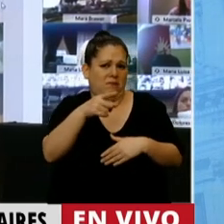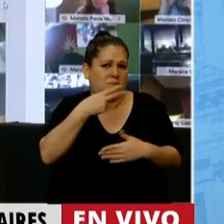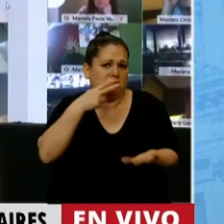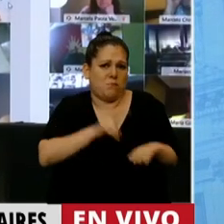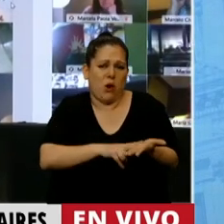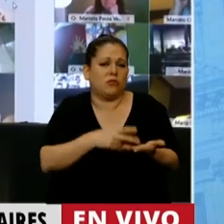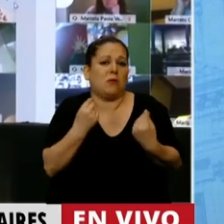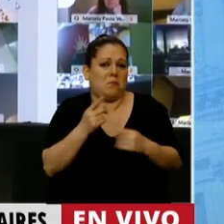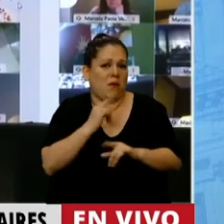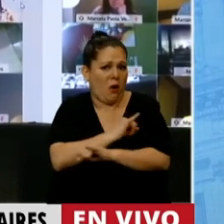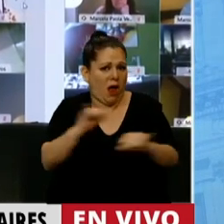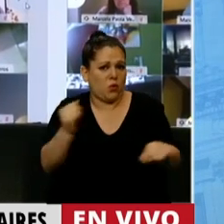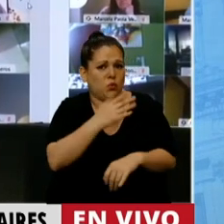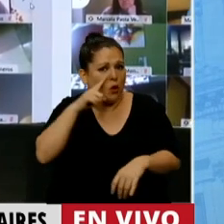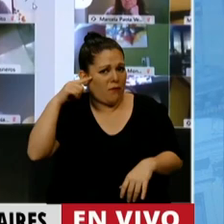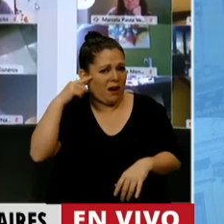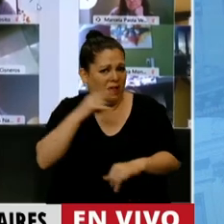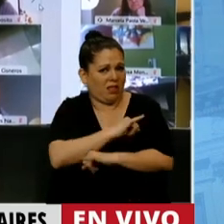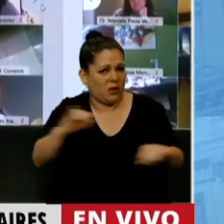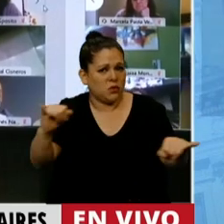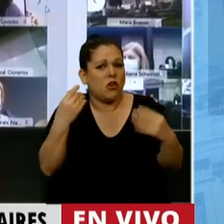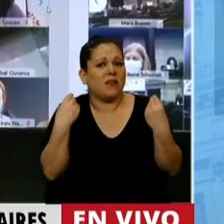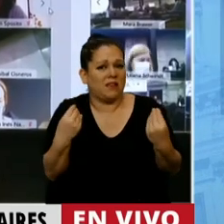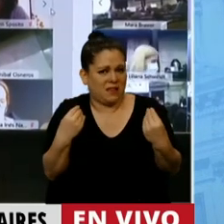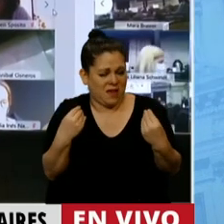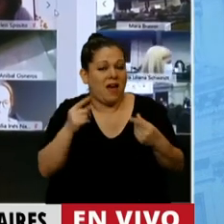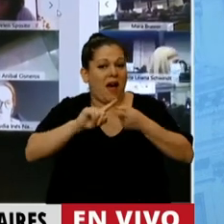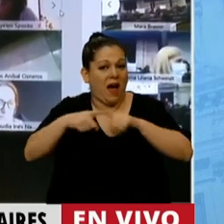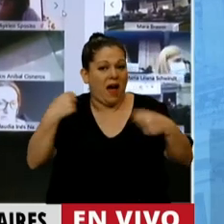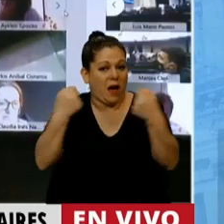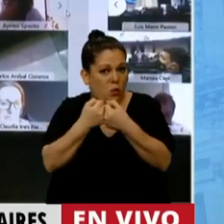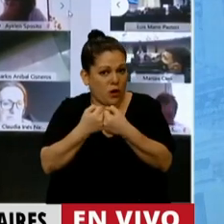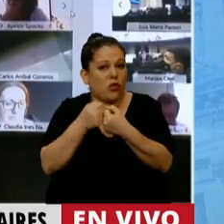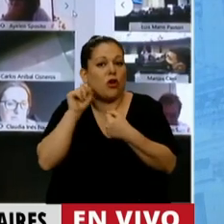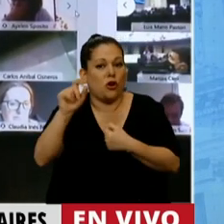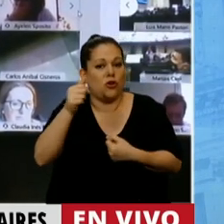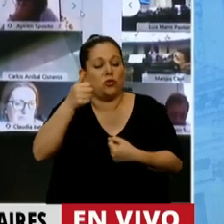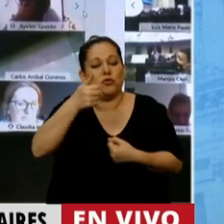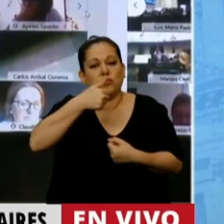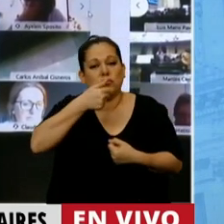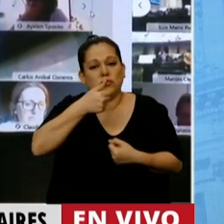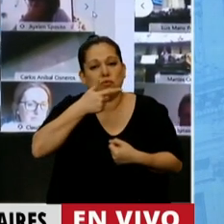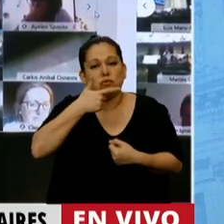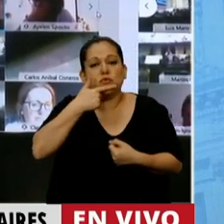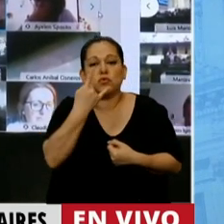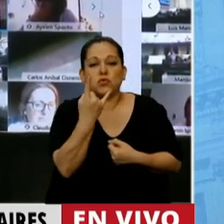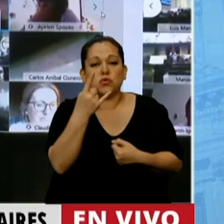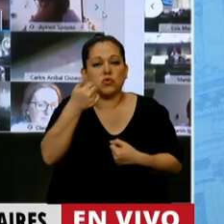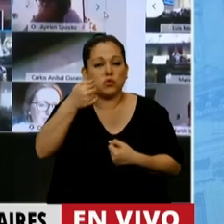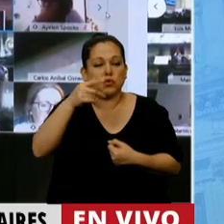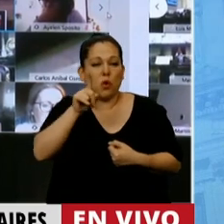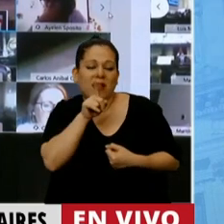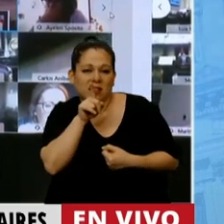que ya anunció el Presidente Alberto Fernández, que una parte del swap con China, recordemos, un swap es un acuerdo